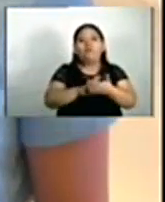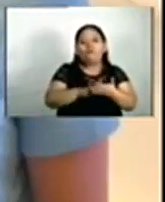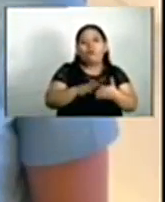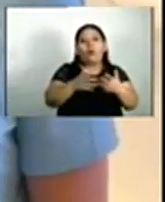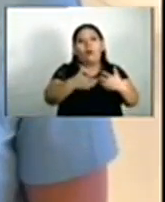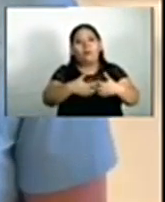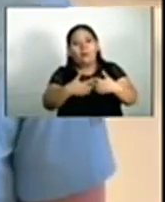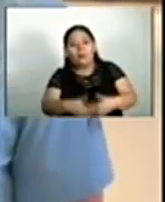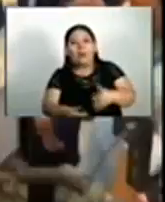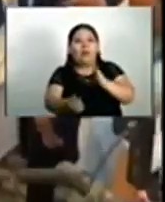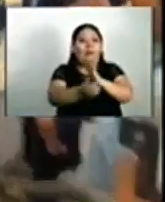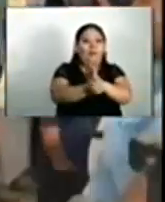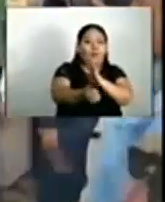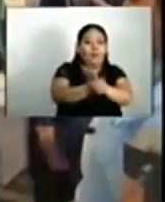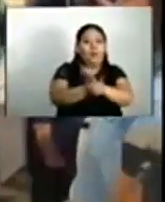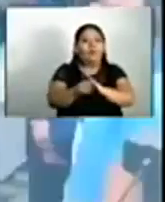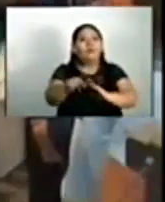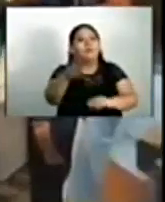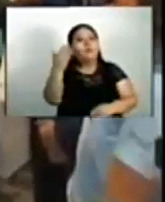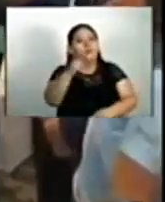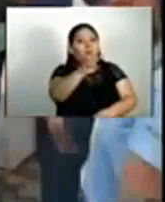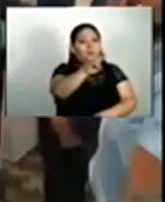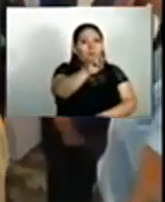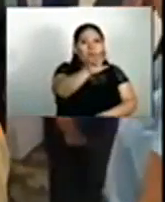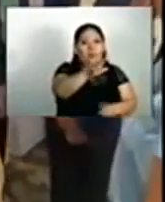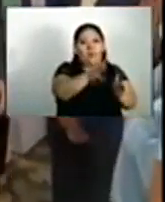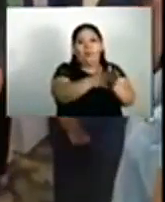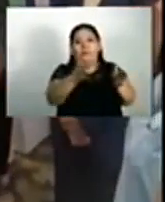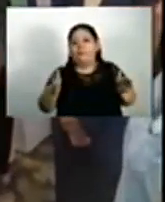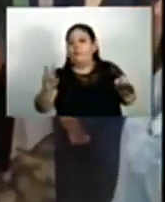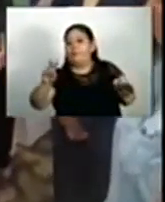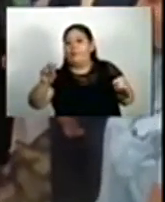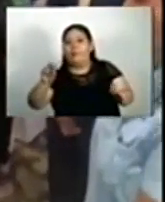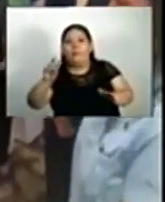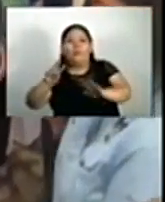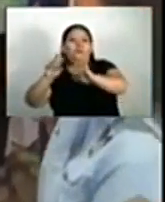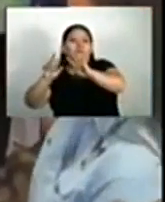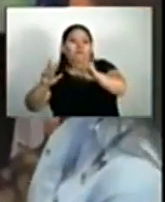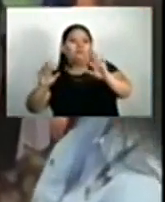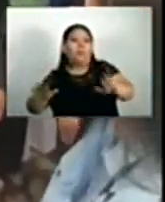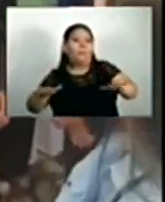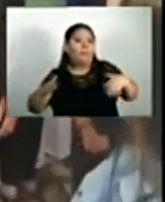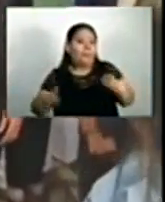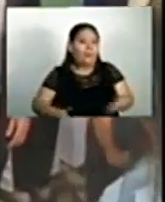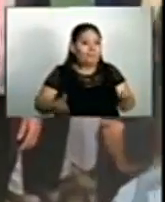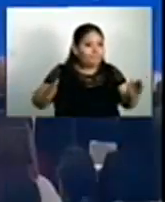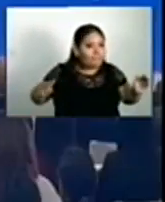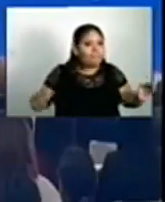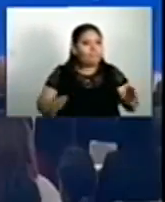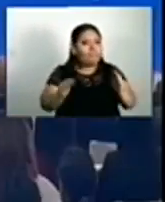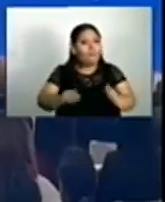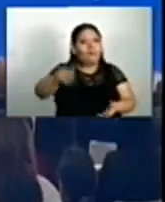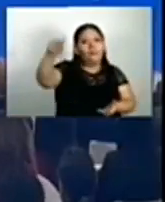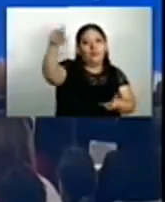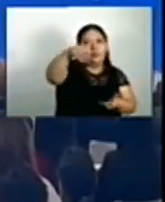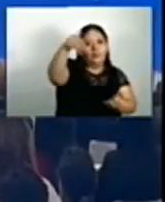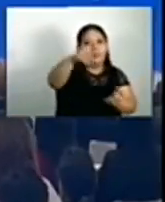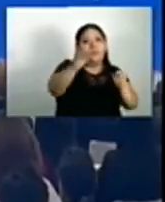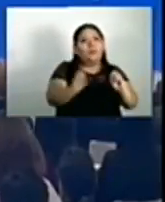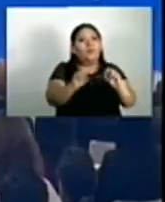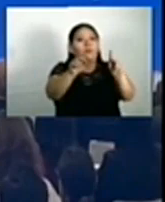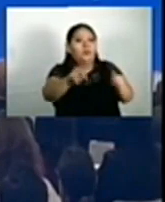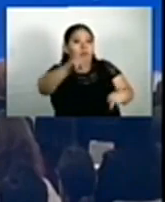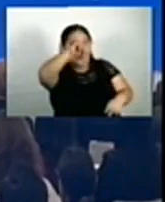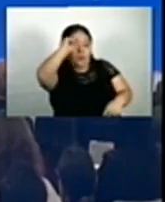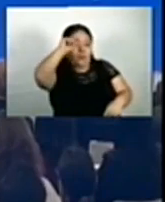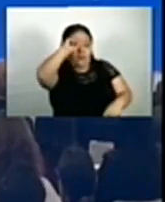Empleo a Desarrollarse entre 2023 y 2028. Su finalidad es impulsar la educación, capacitación y oportunidades de empleo